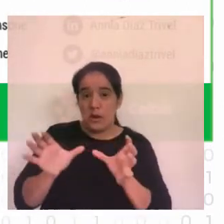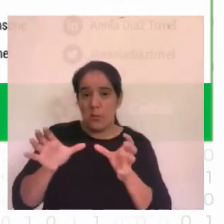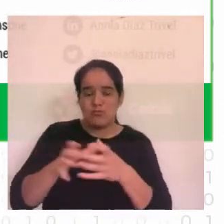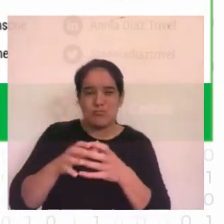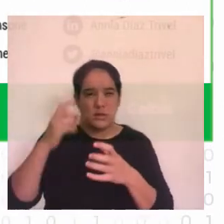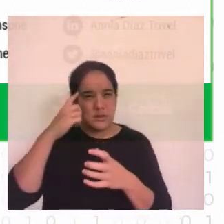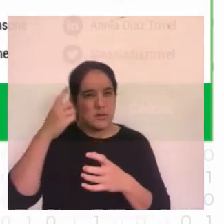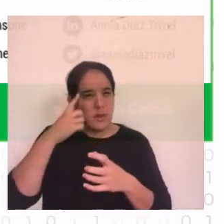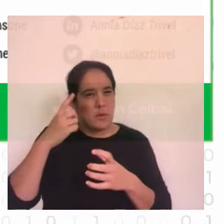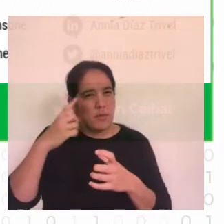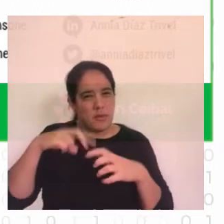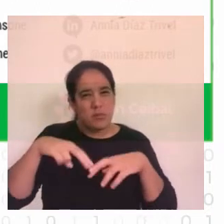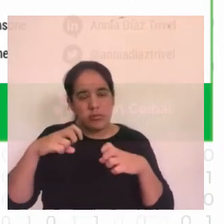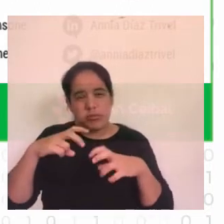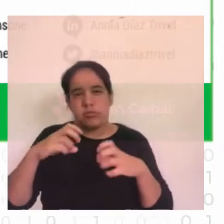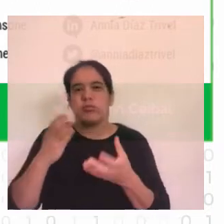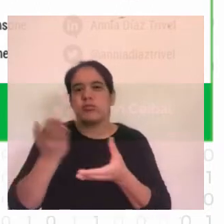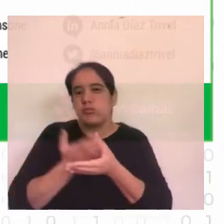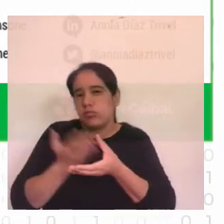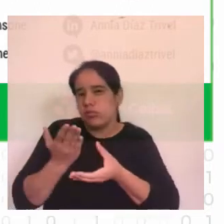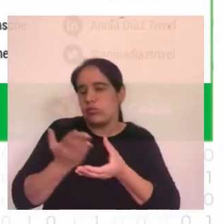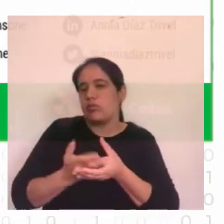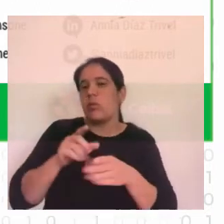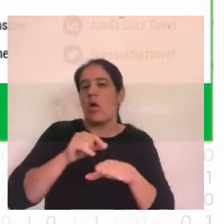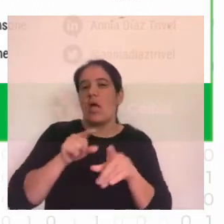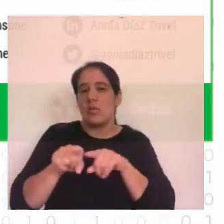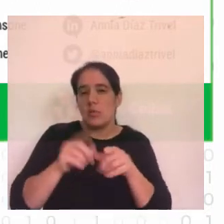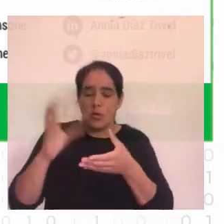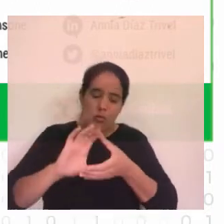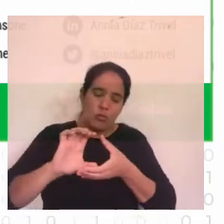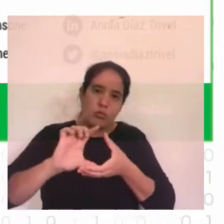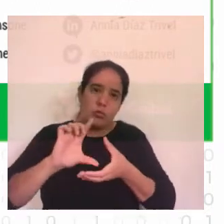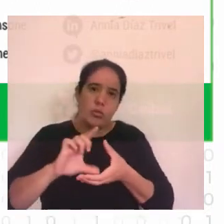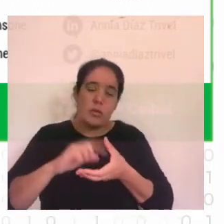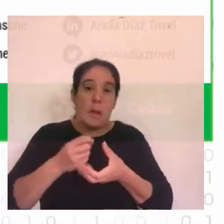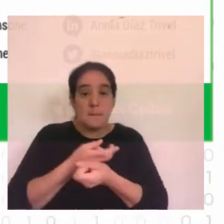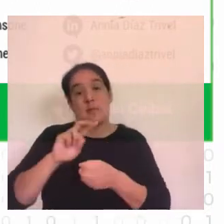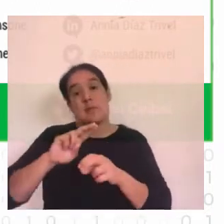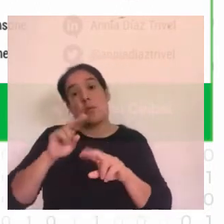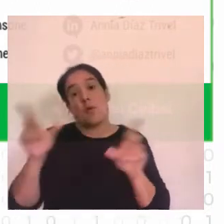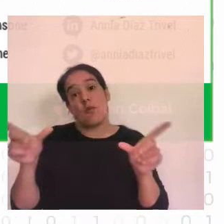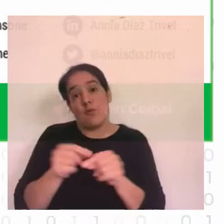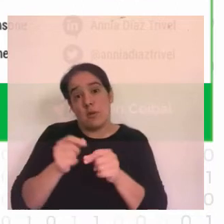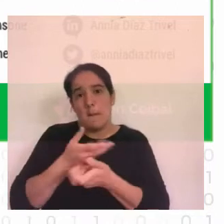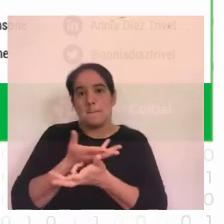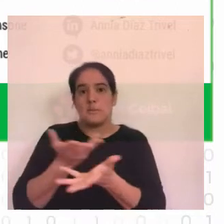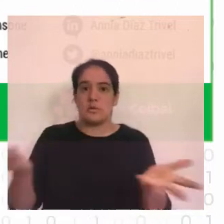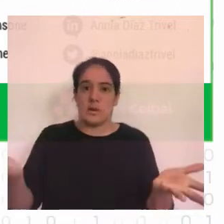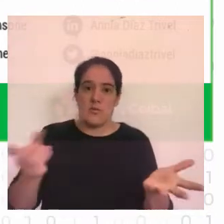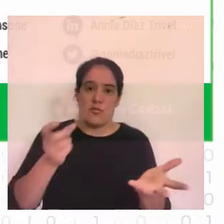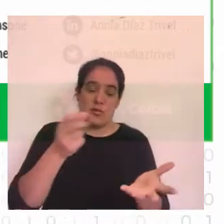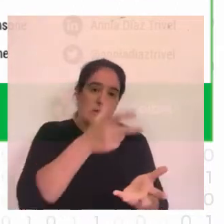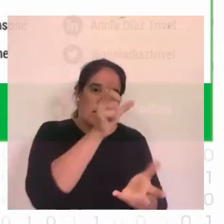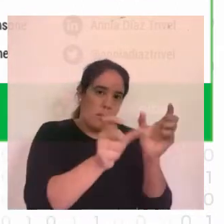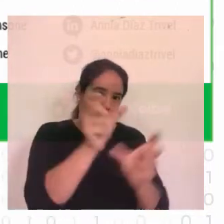armar toda la documentación armar una demo y bueno y hacer un pitch frente a un jurado en ese proyecto nosotros nos centramos